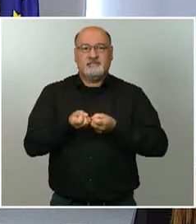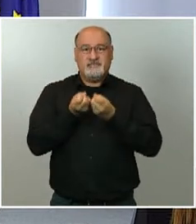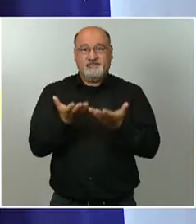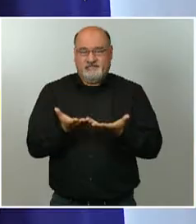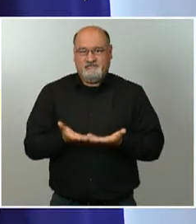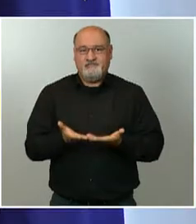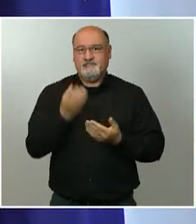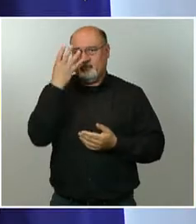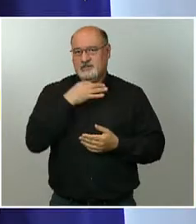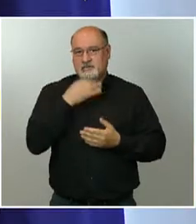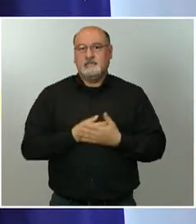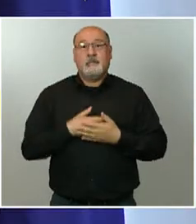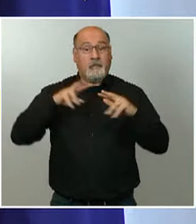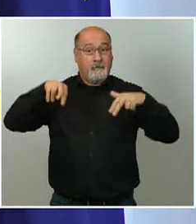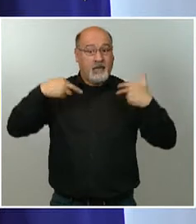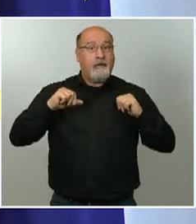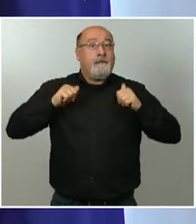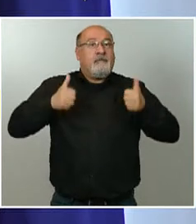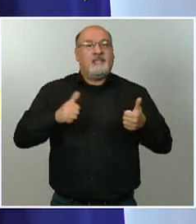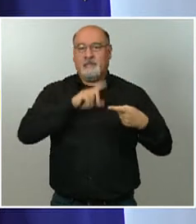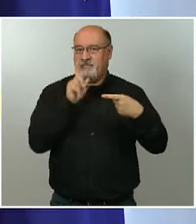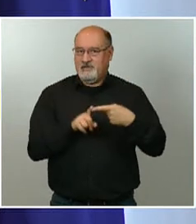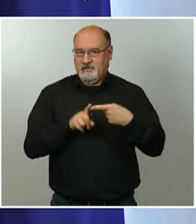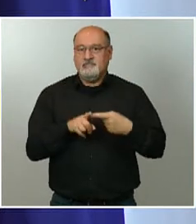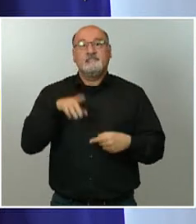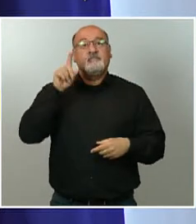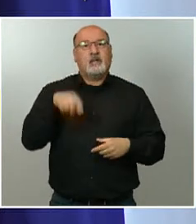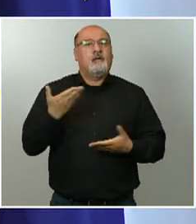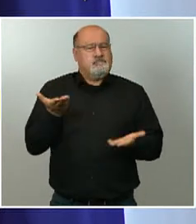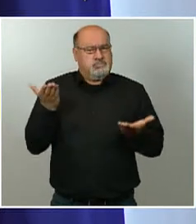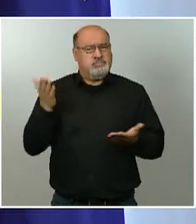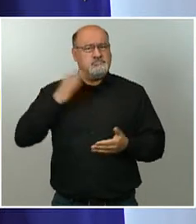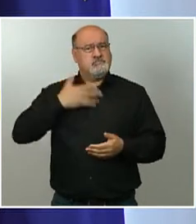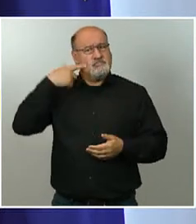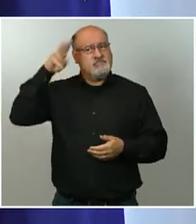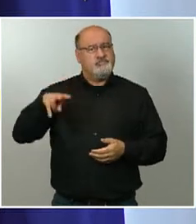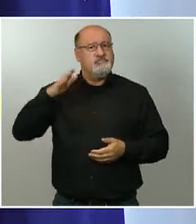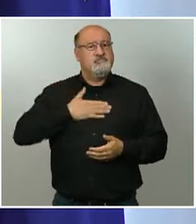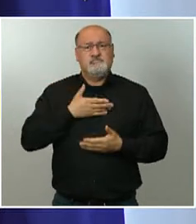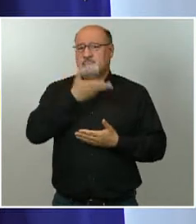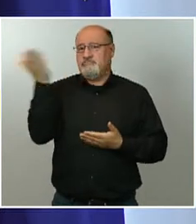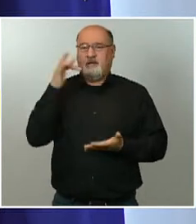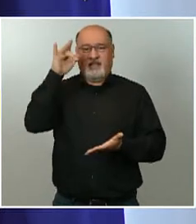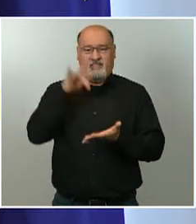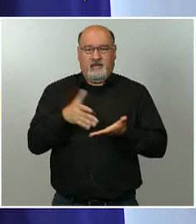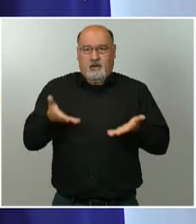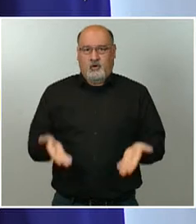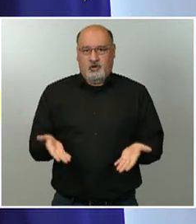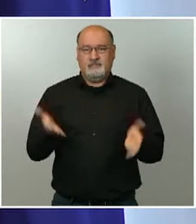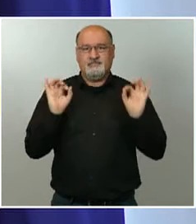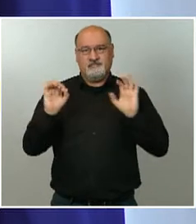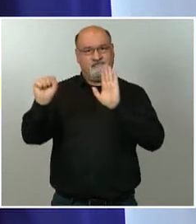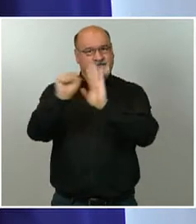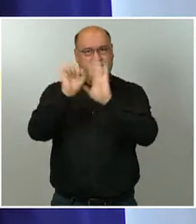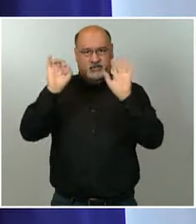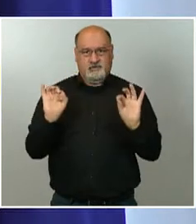Permítanme comenzar también poniendo en valor el día que representa hoy con el día